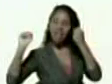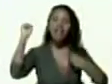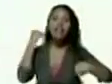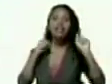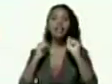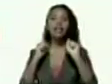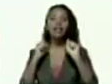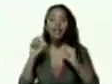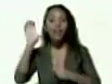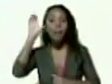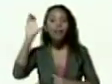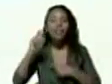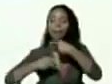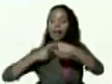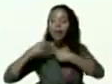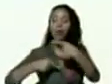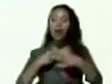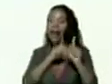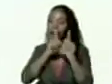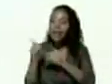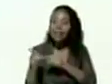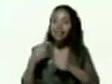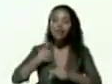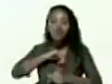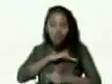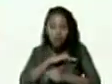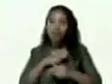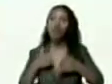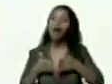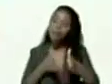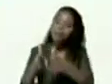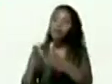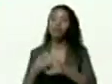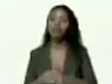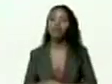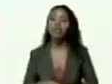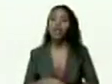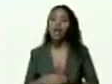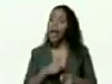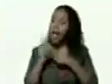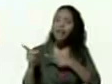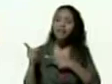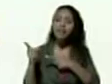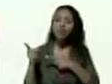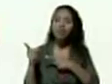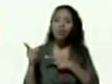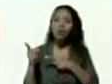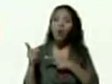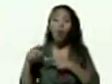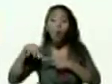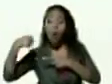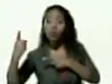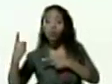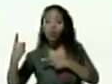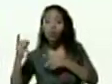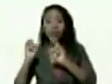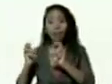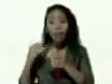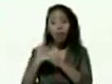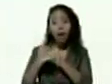este es nuestro camino lo demás es el sin camino es el sin sentido